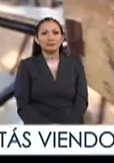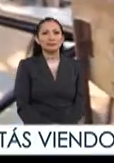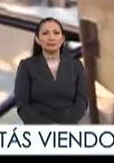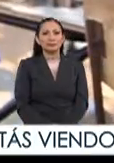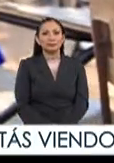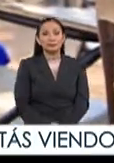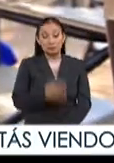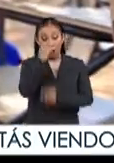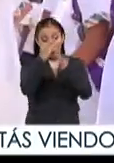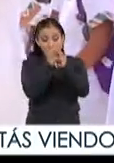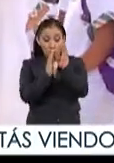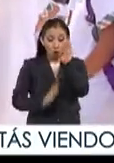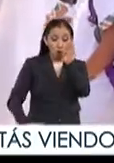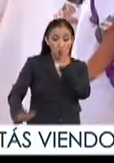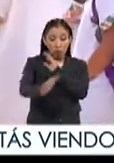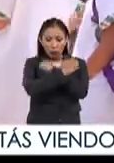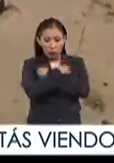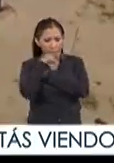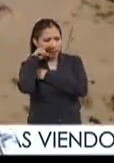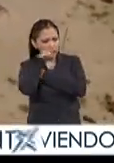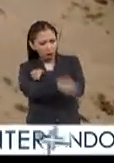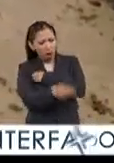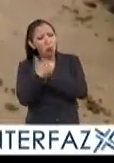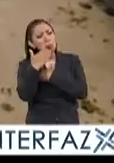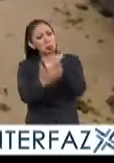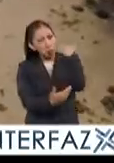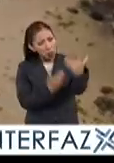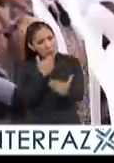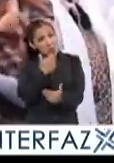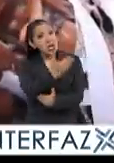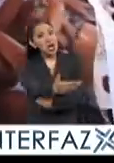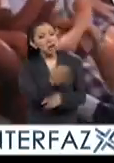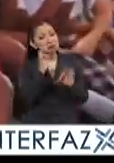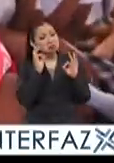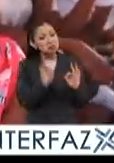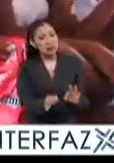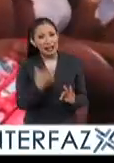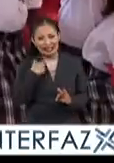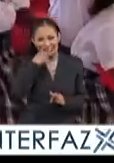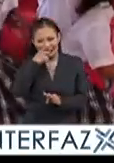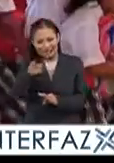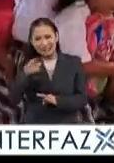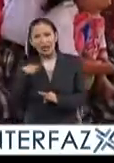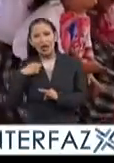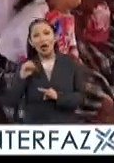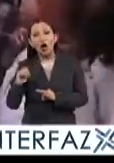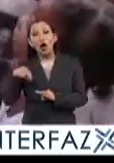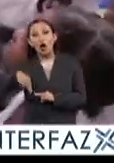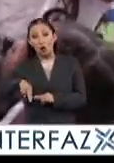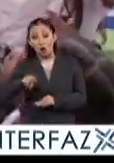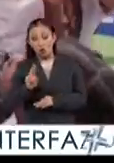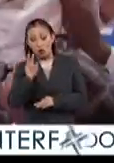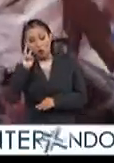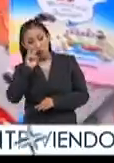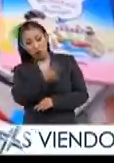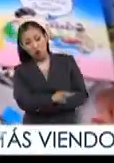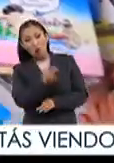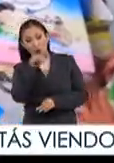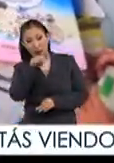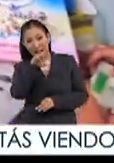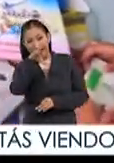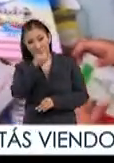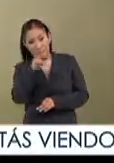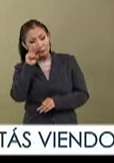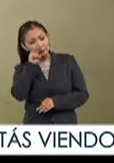A nivel mundial, la educación ha tenido logros considerables. De acuerdo con la Organización de las Naciones Unidas para la